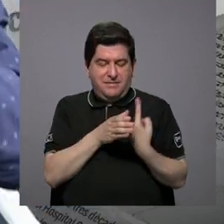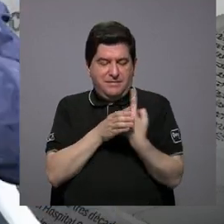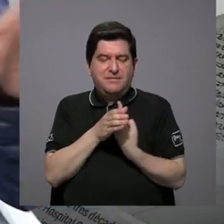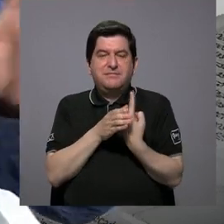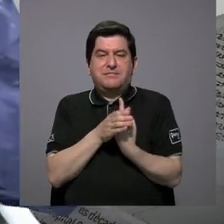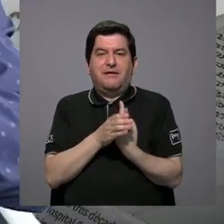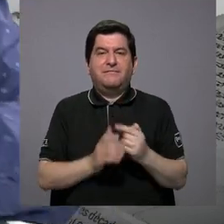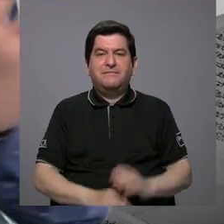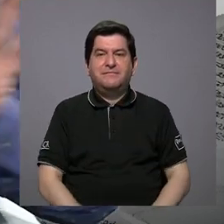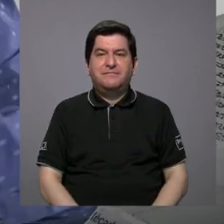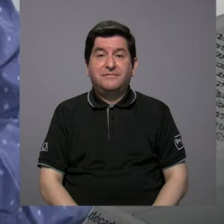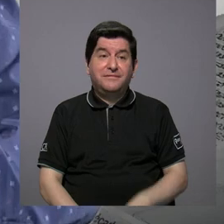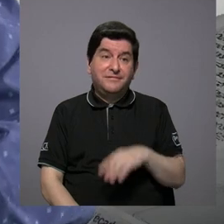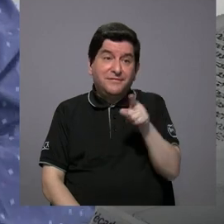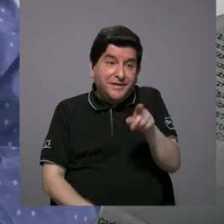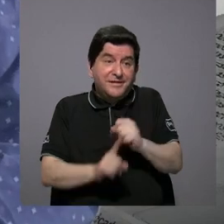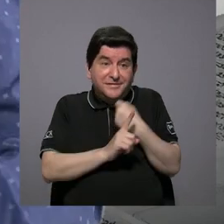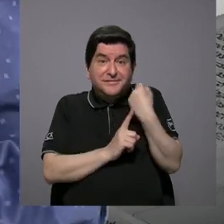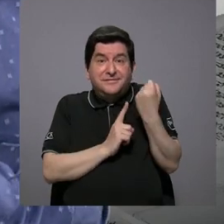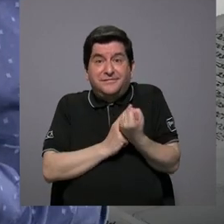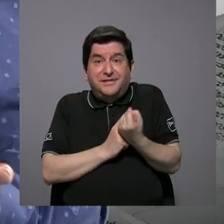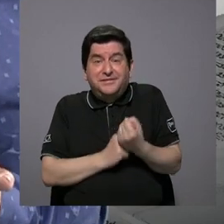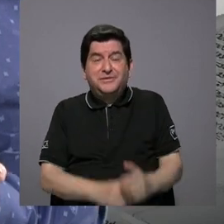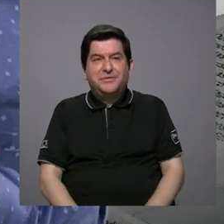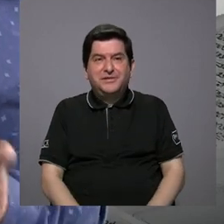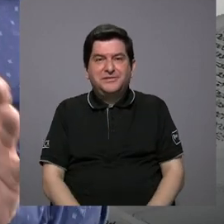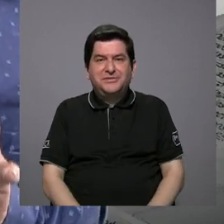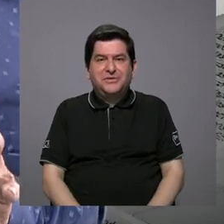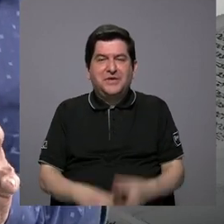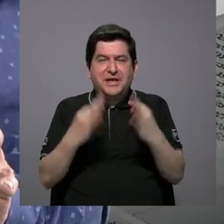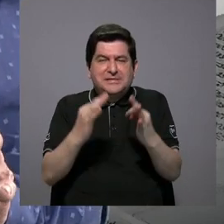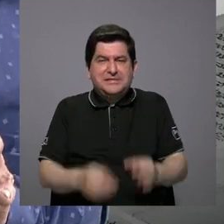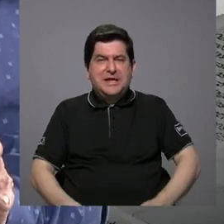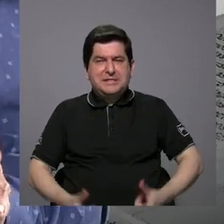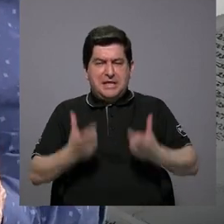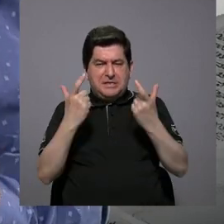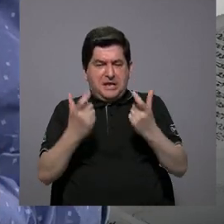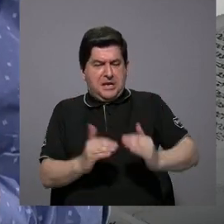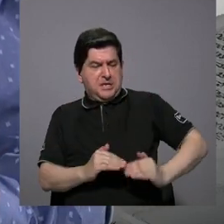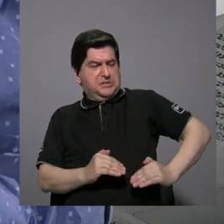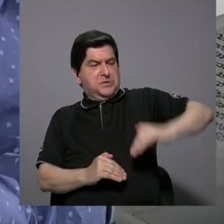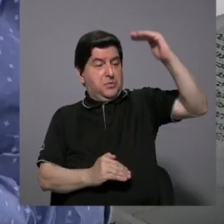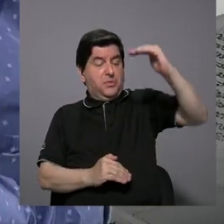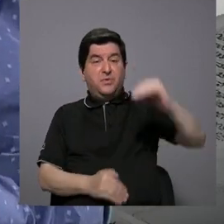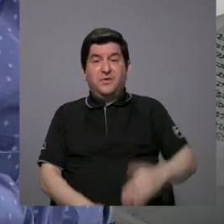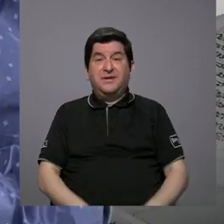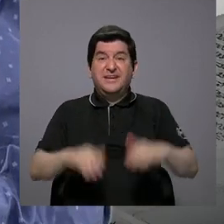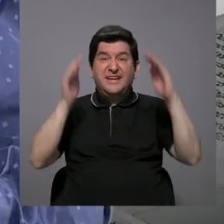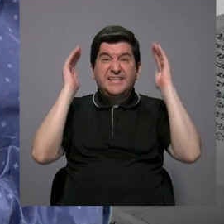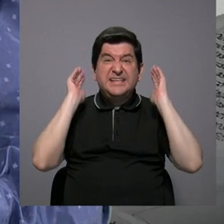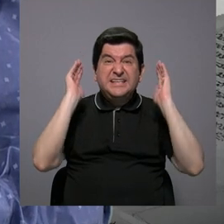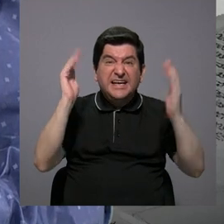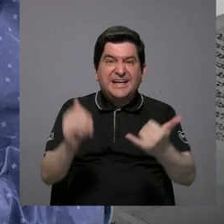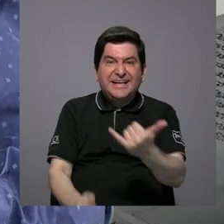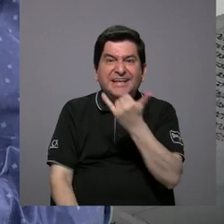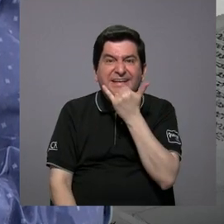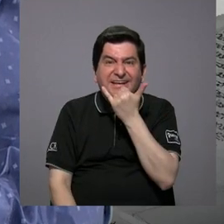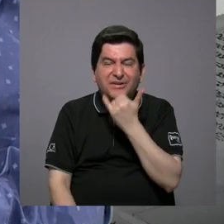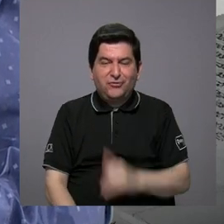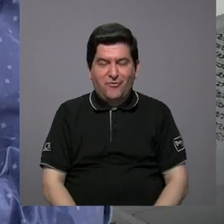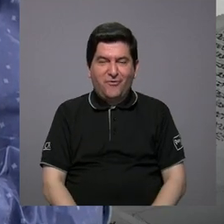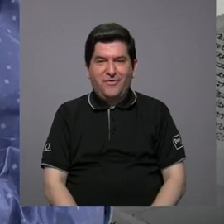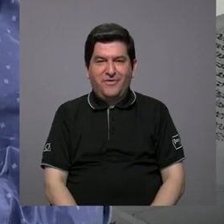Eso es, ¿verdad? Maximación de ganancias. Y ese fue el gran error al que nos